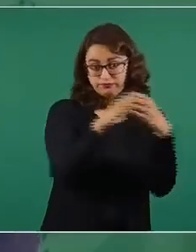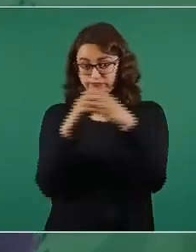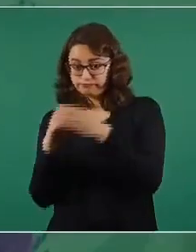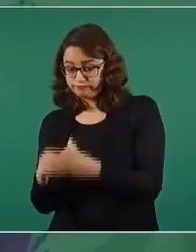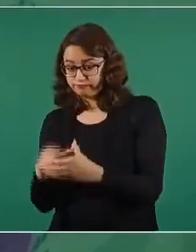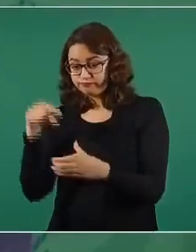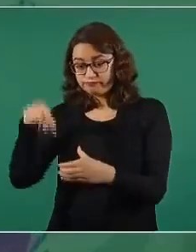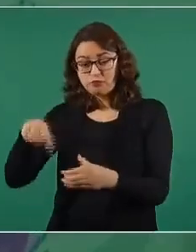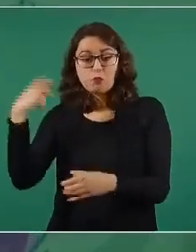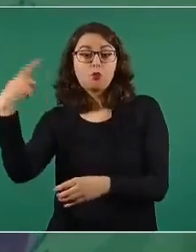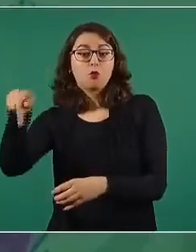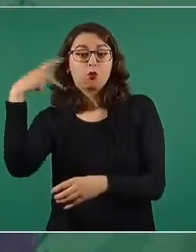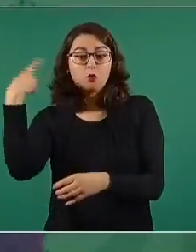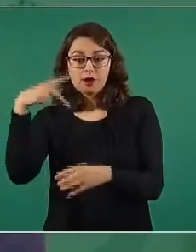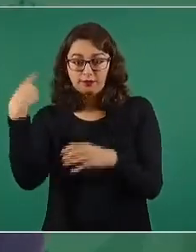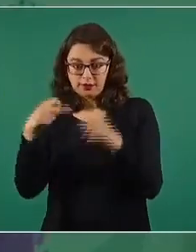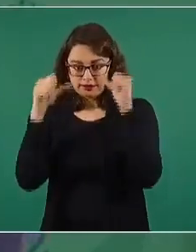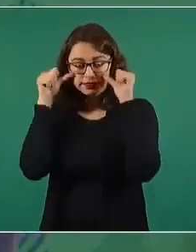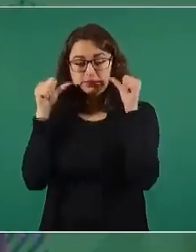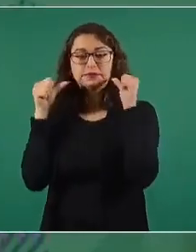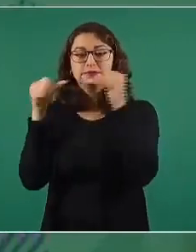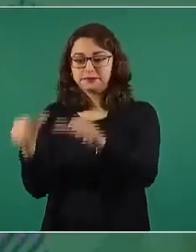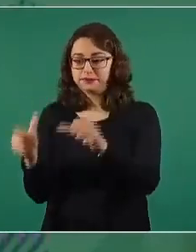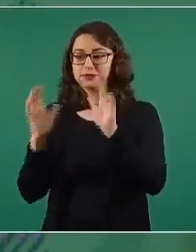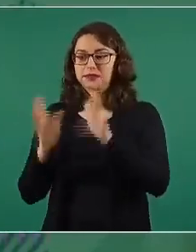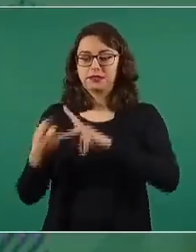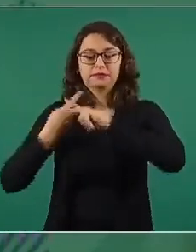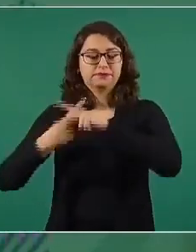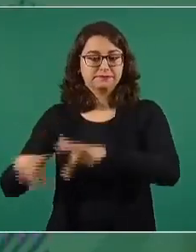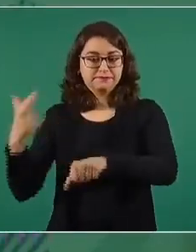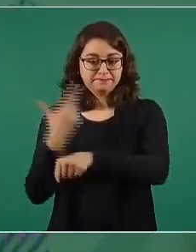que ya están en los preparativos.